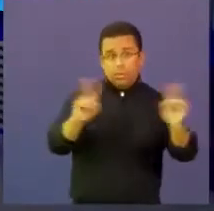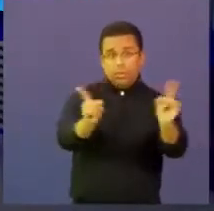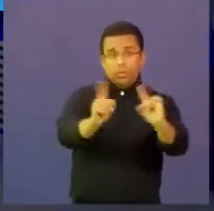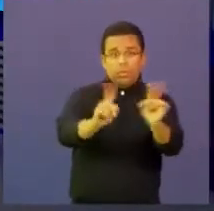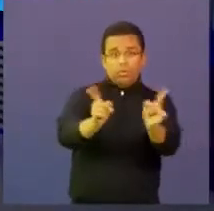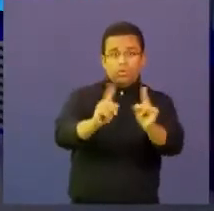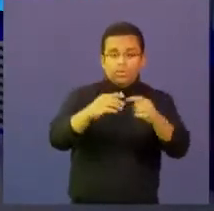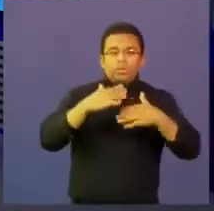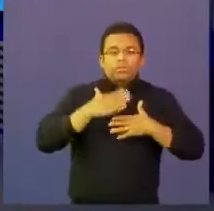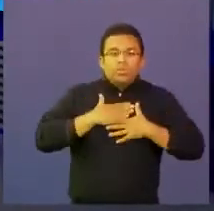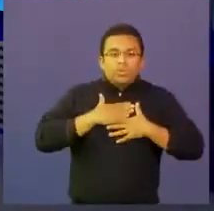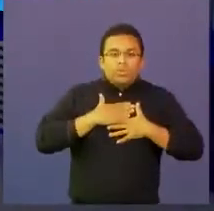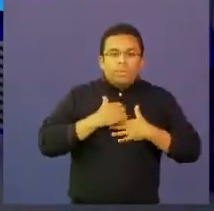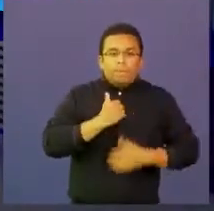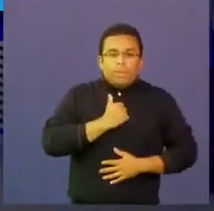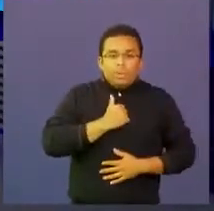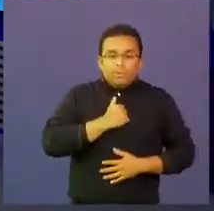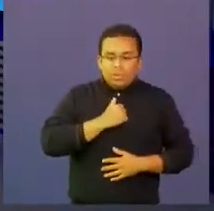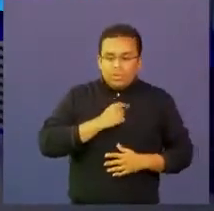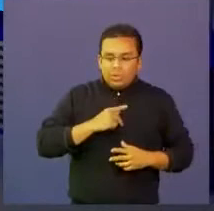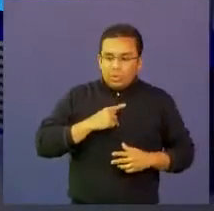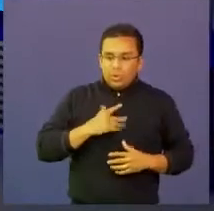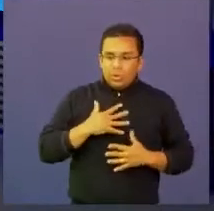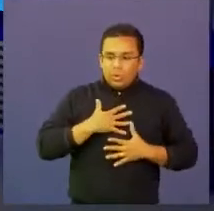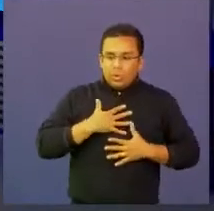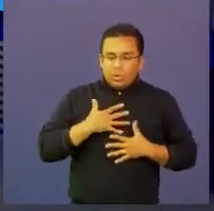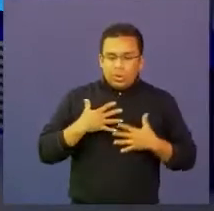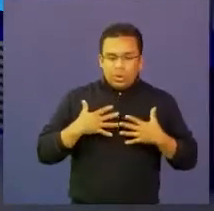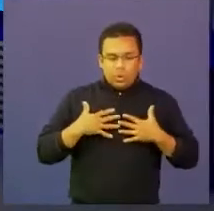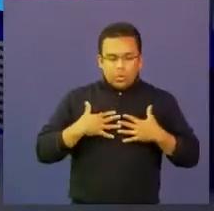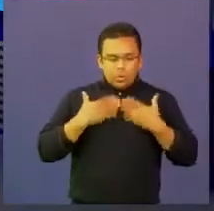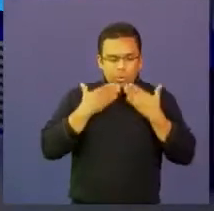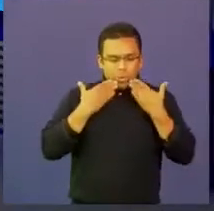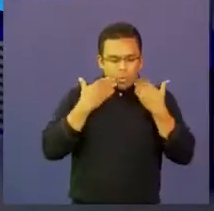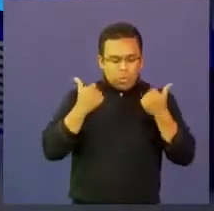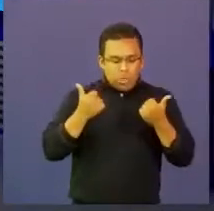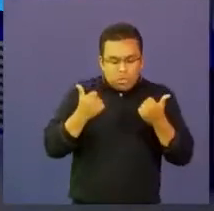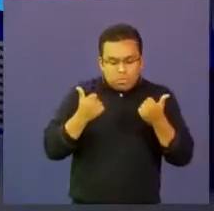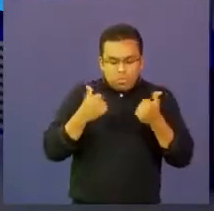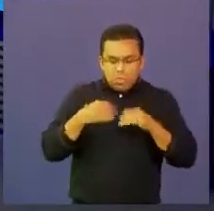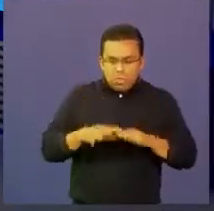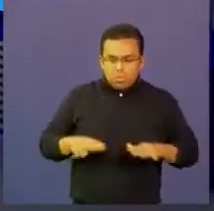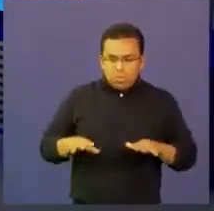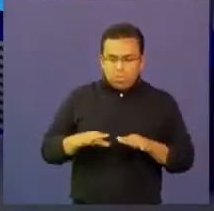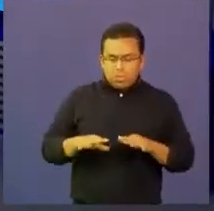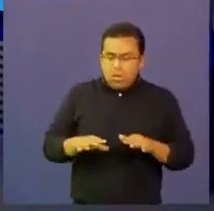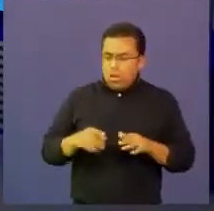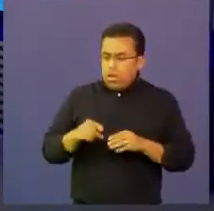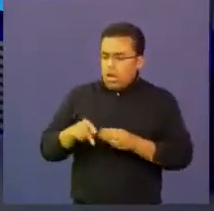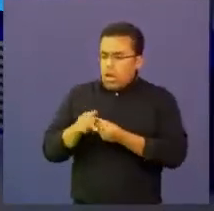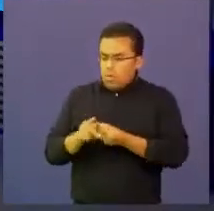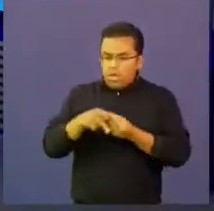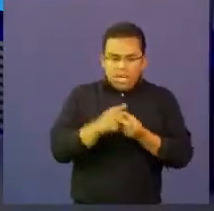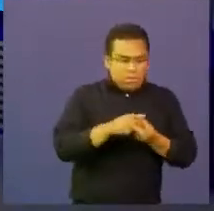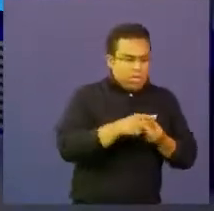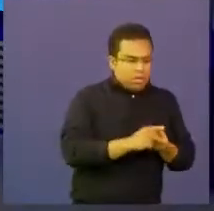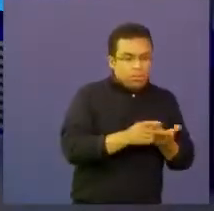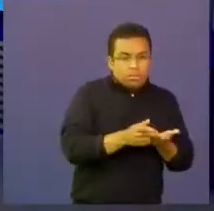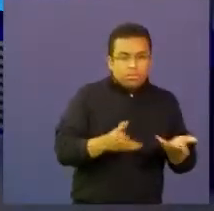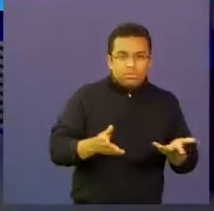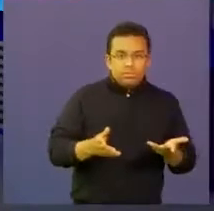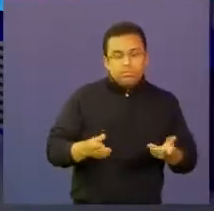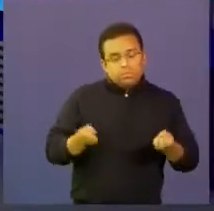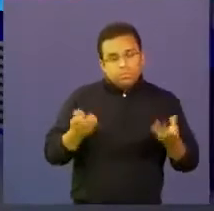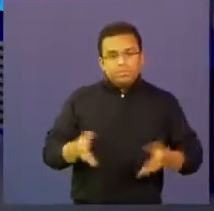sienta cómodo donde yo pueda empezar a revisar diferentes herramientas de trabajo bueno capitán